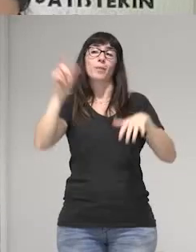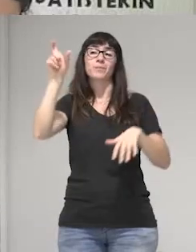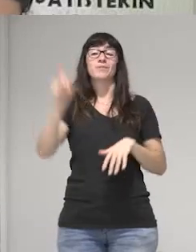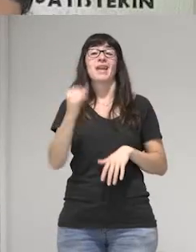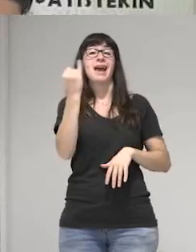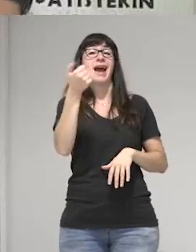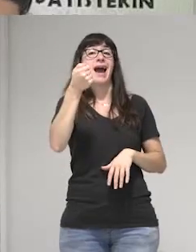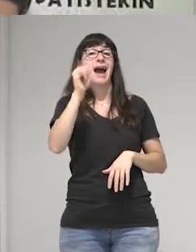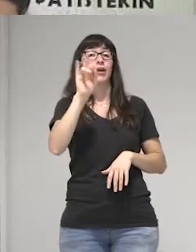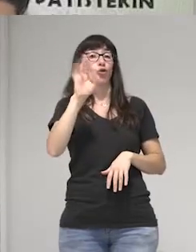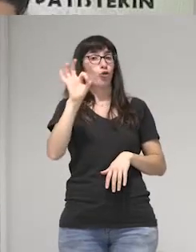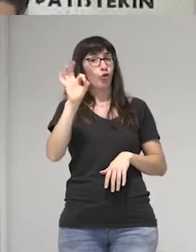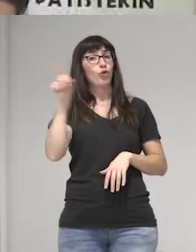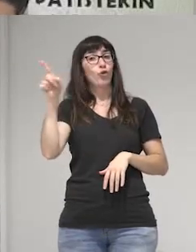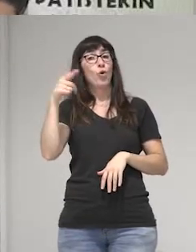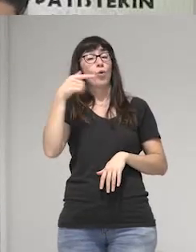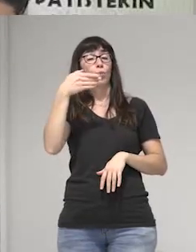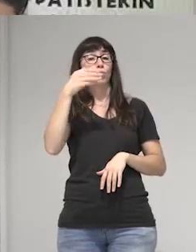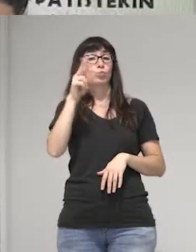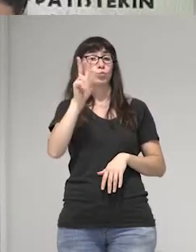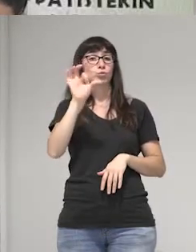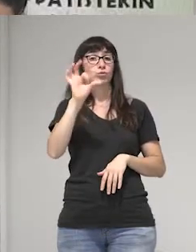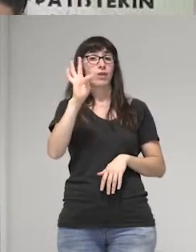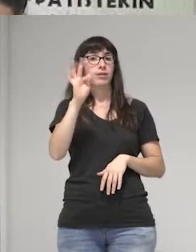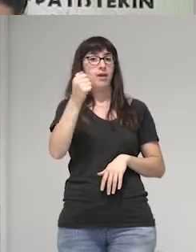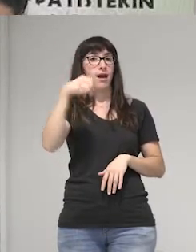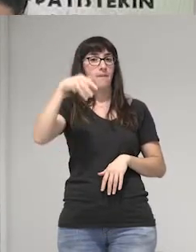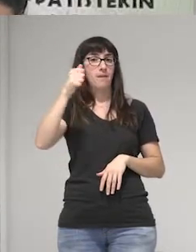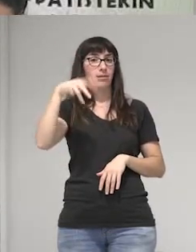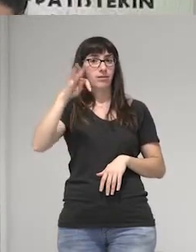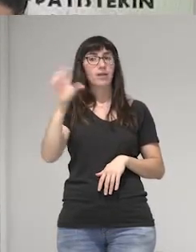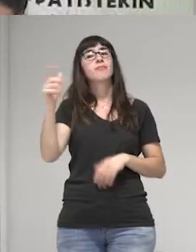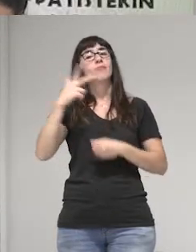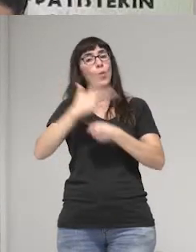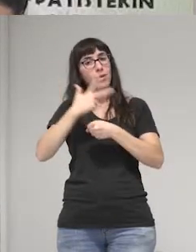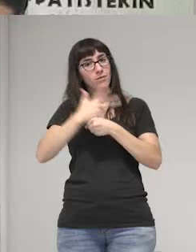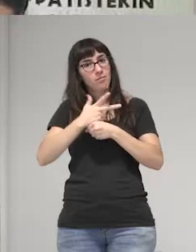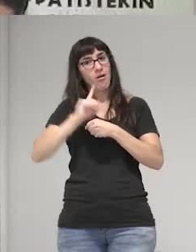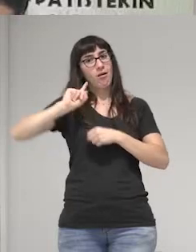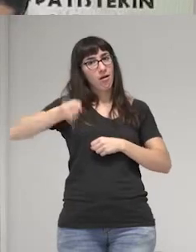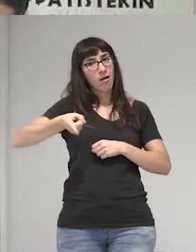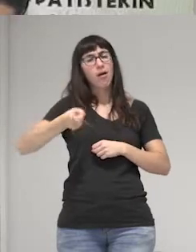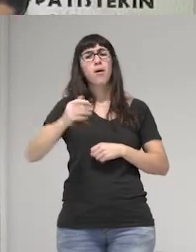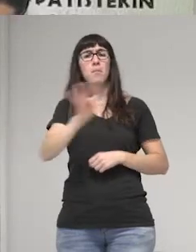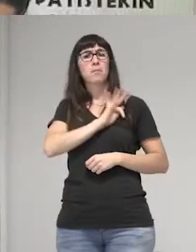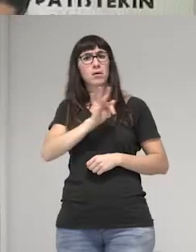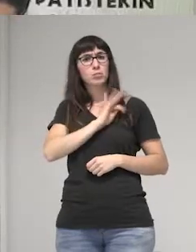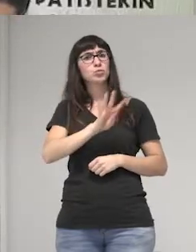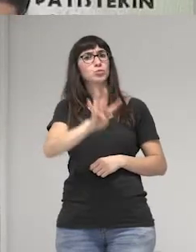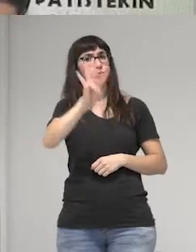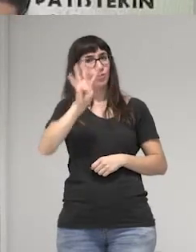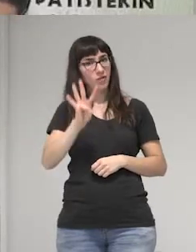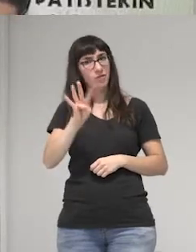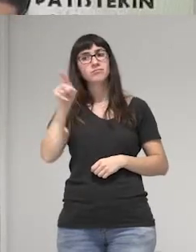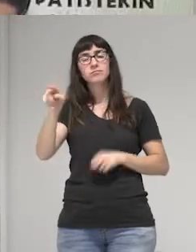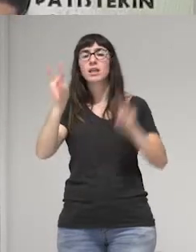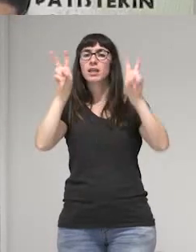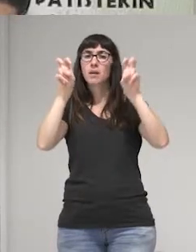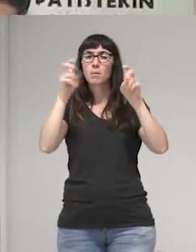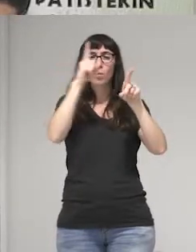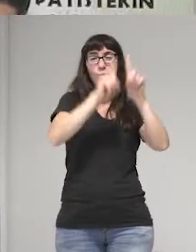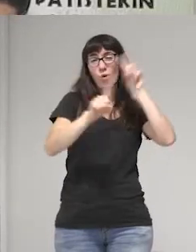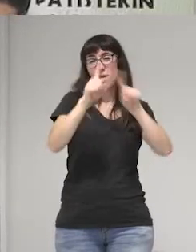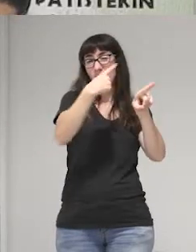cineasta guatemalteco que ha recibido varios premios y que está haciendo varias películas sobre diversos problemáticas de Guatemala